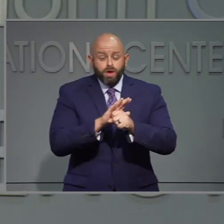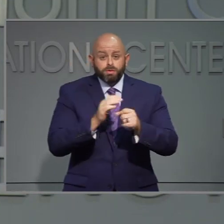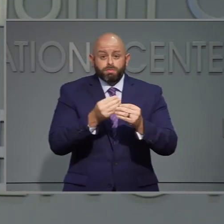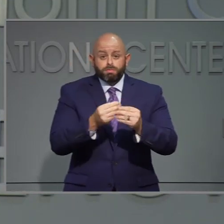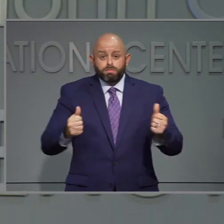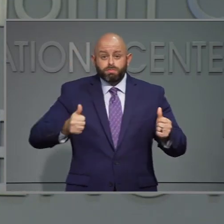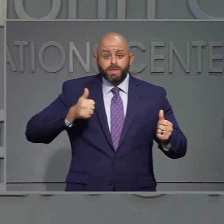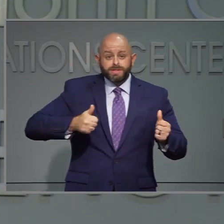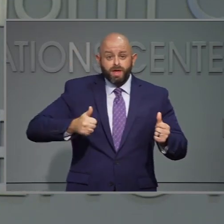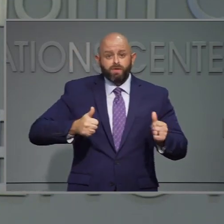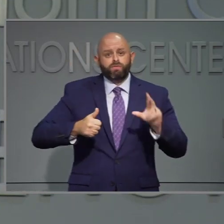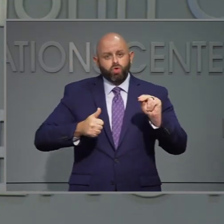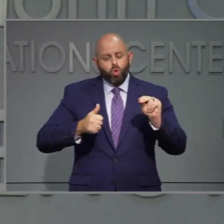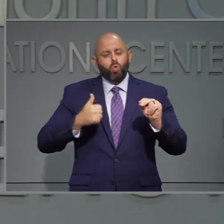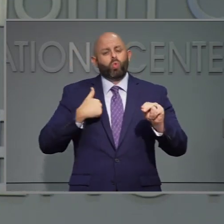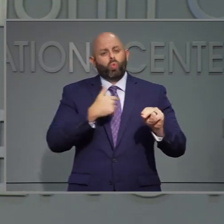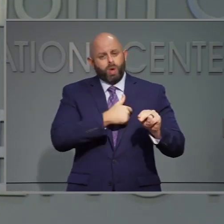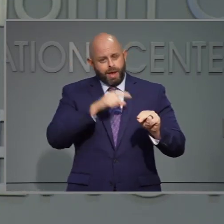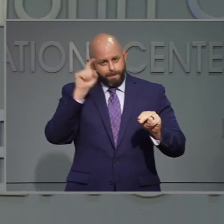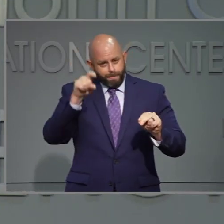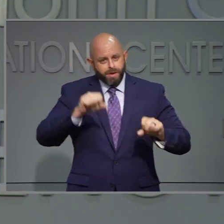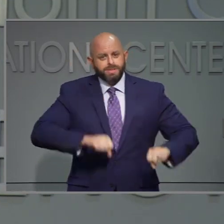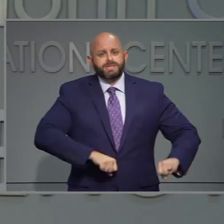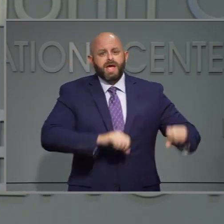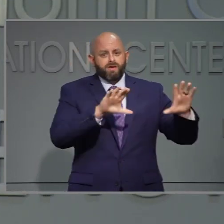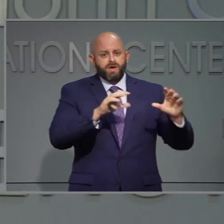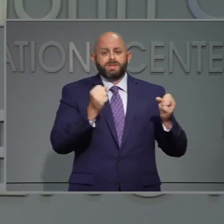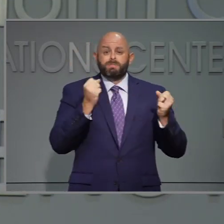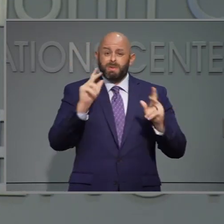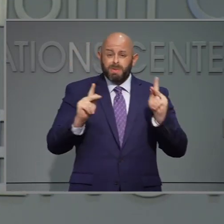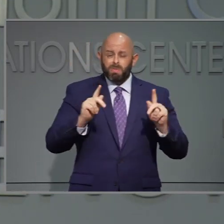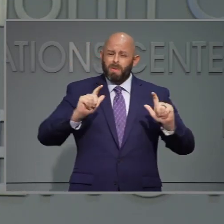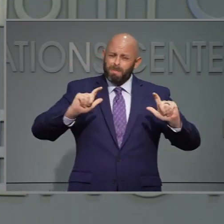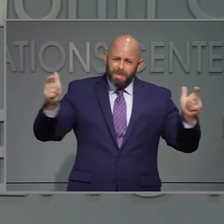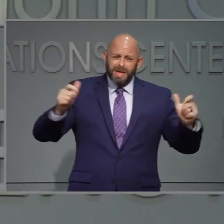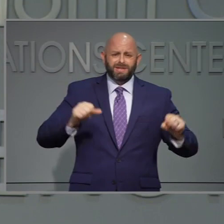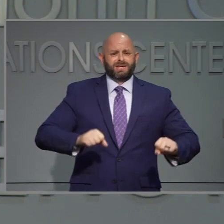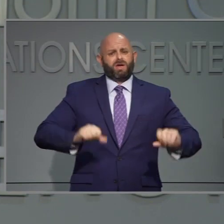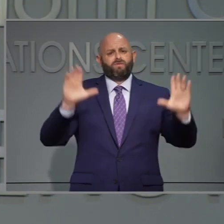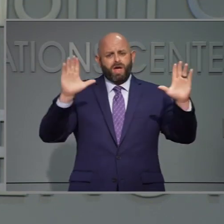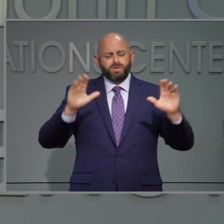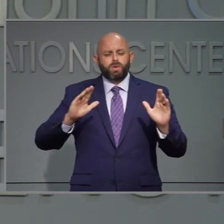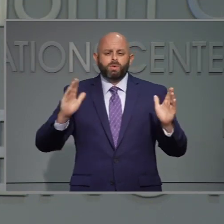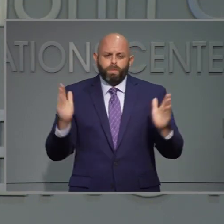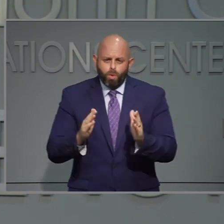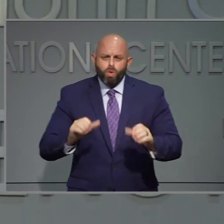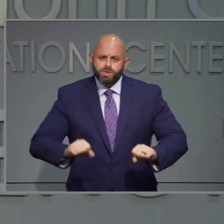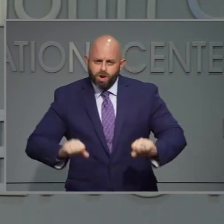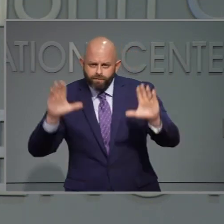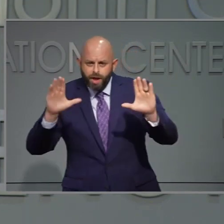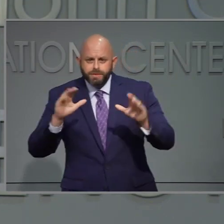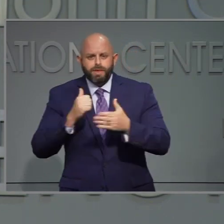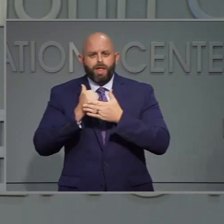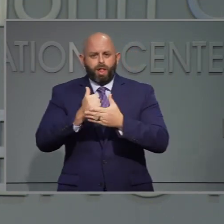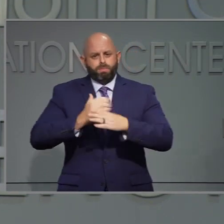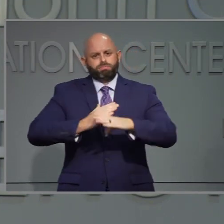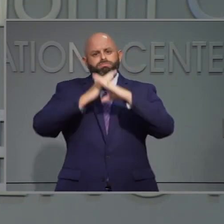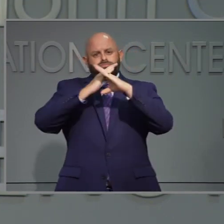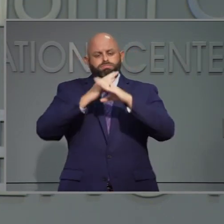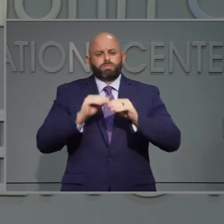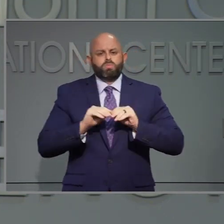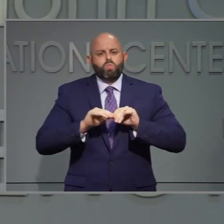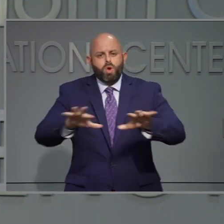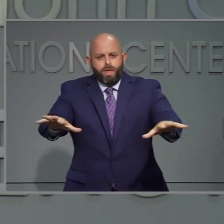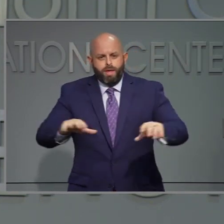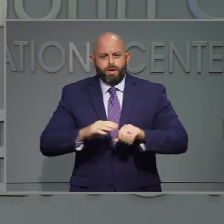desaparecerá por sí solo, los norte carolinianos han hecho grandes y pequeños sacrificios para reducir la